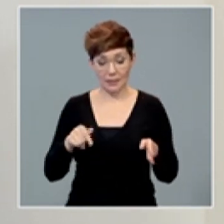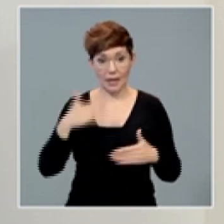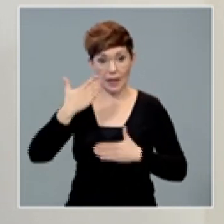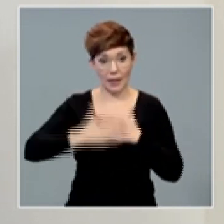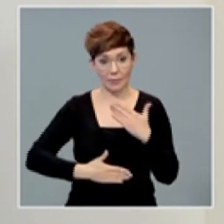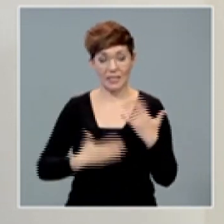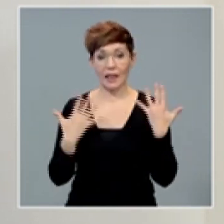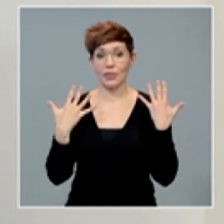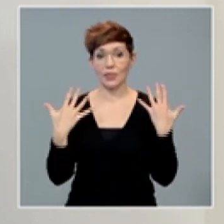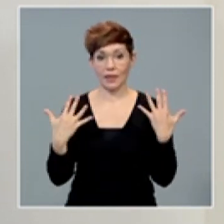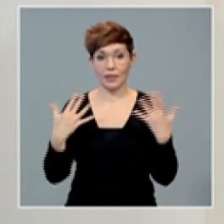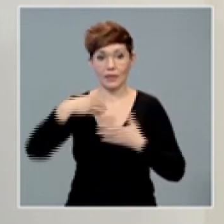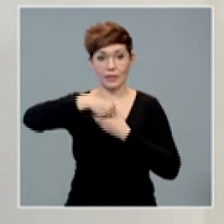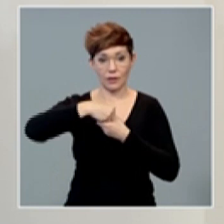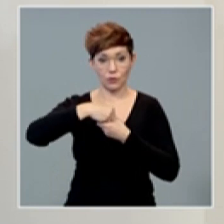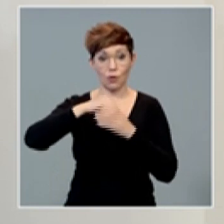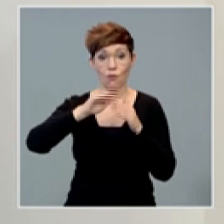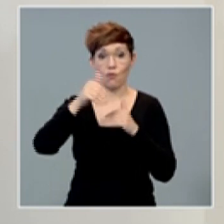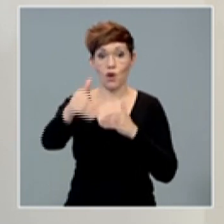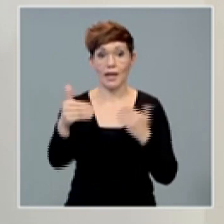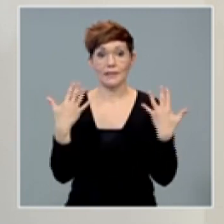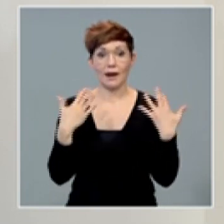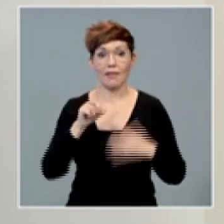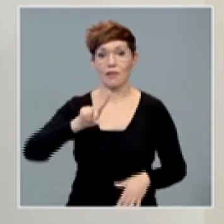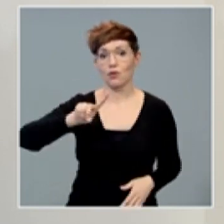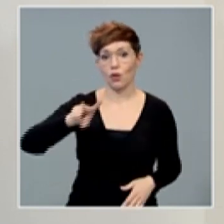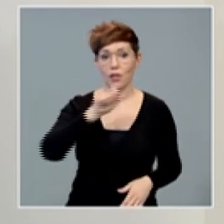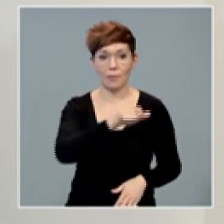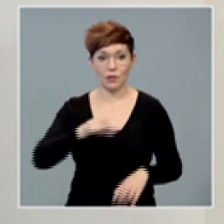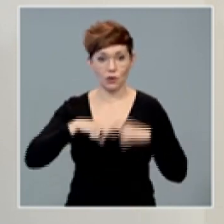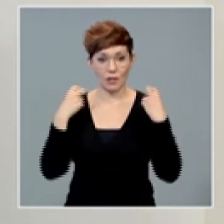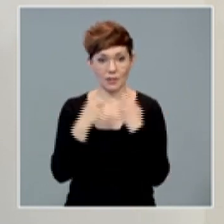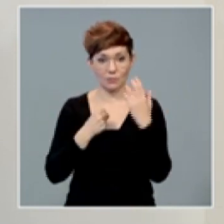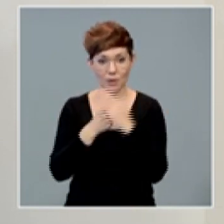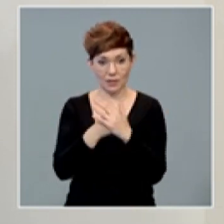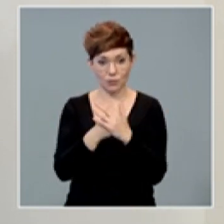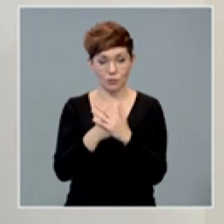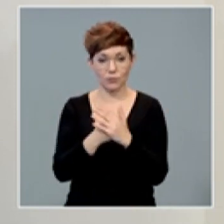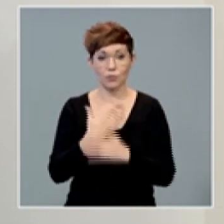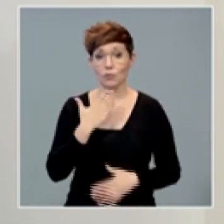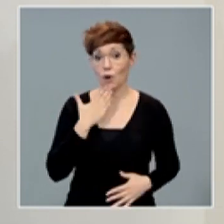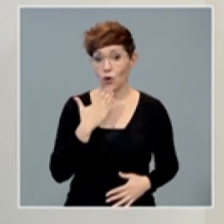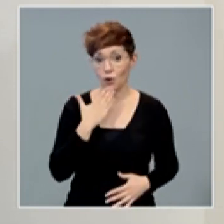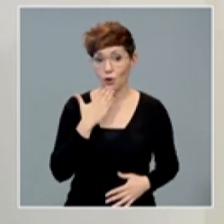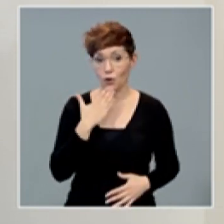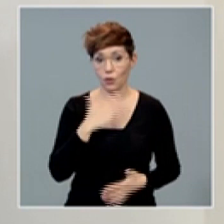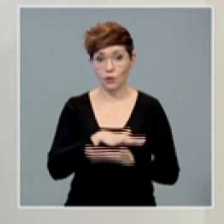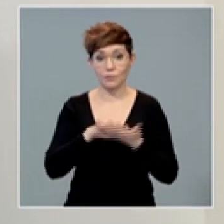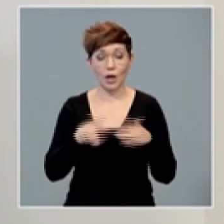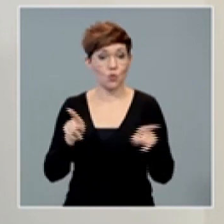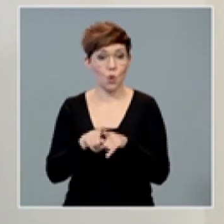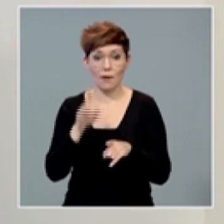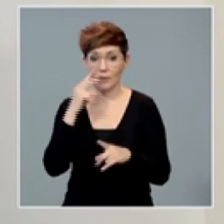10 comensales en el interior y de 12 en el exterior. El ocio queda equiparado en condiciones a la